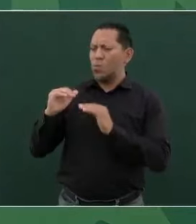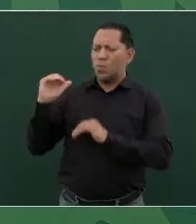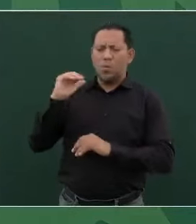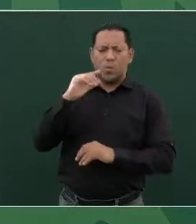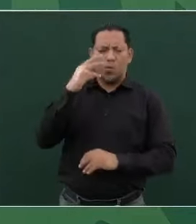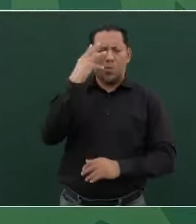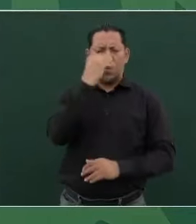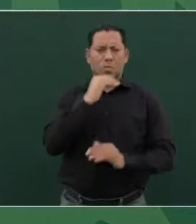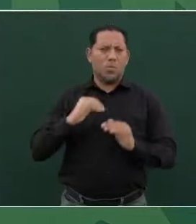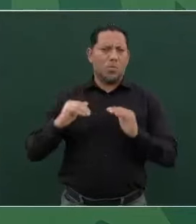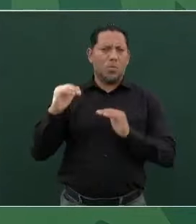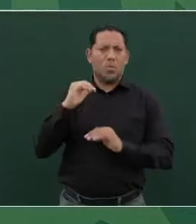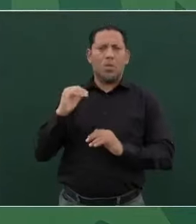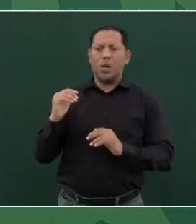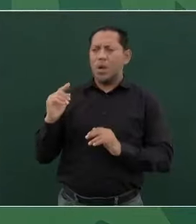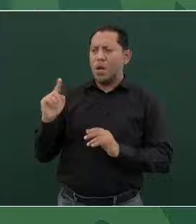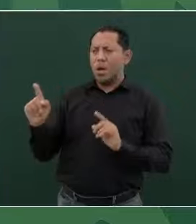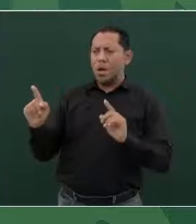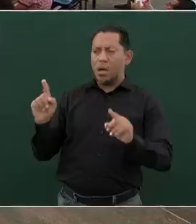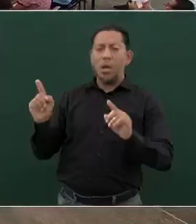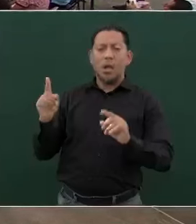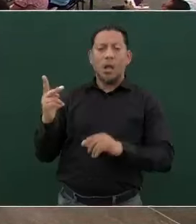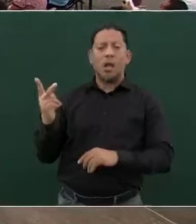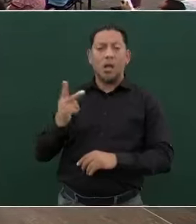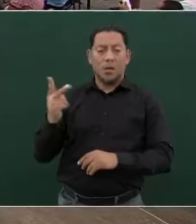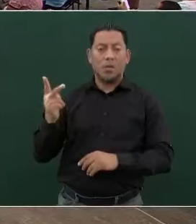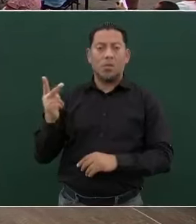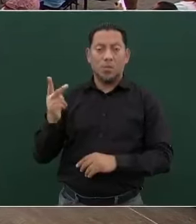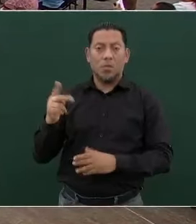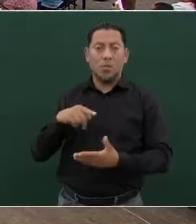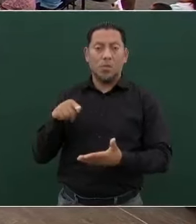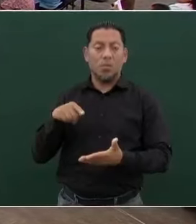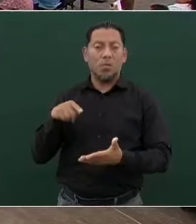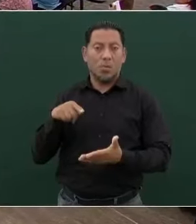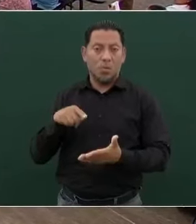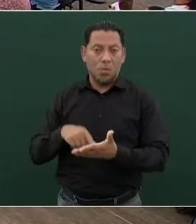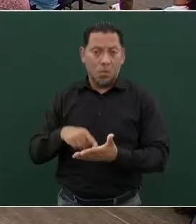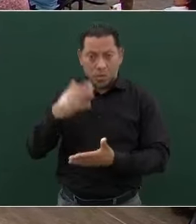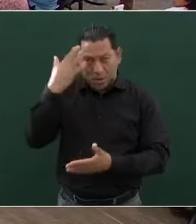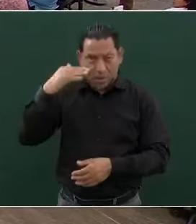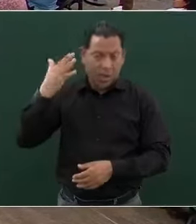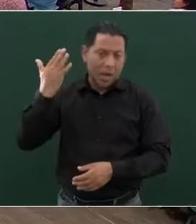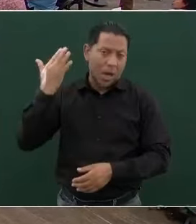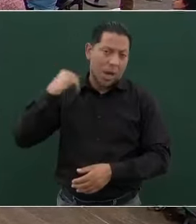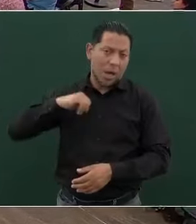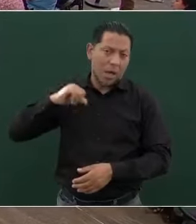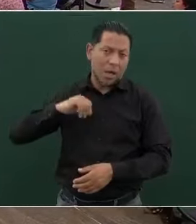del que el clásico maya.